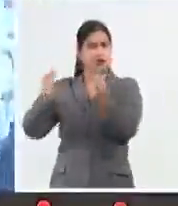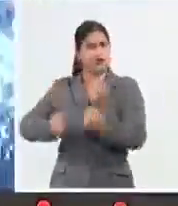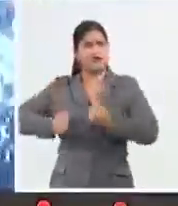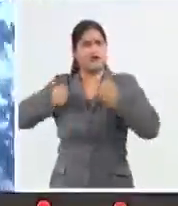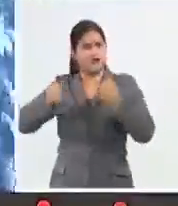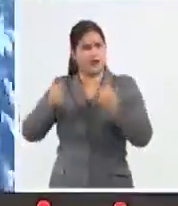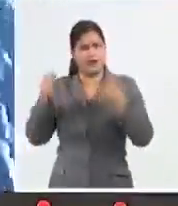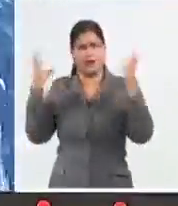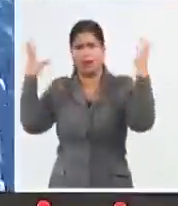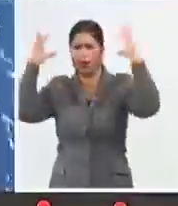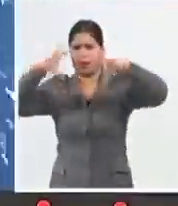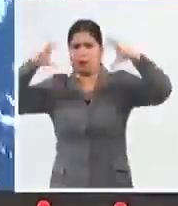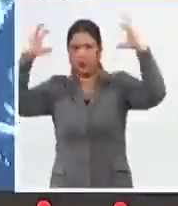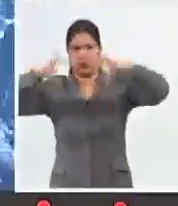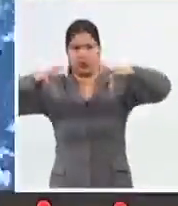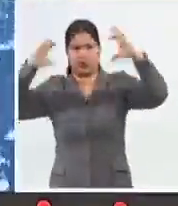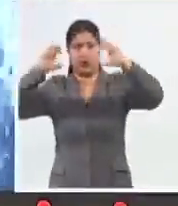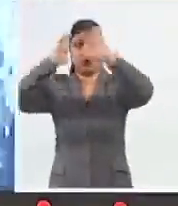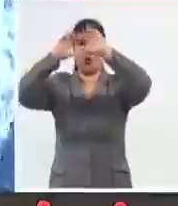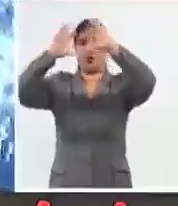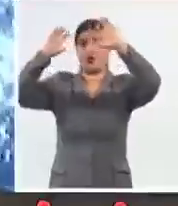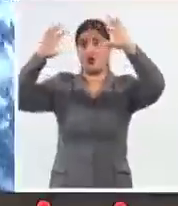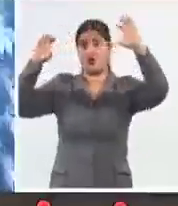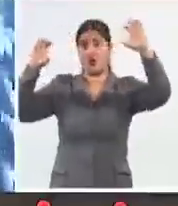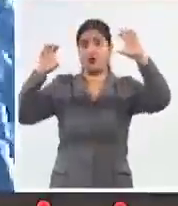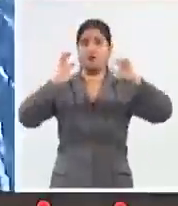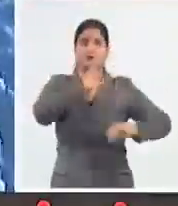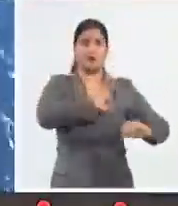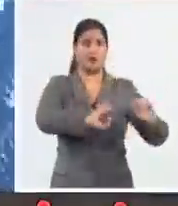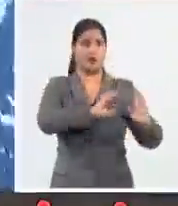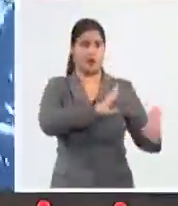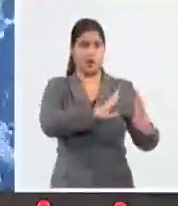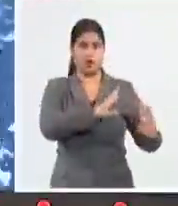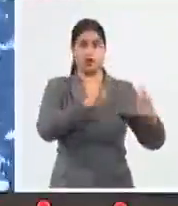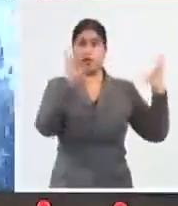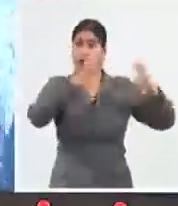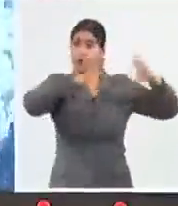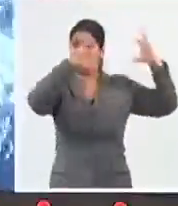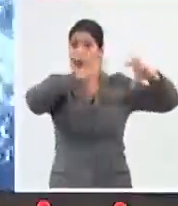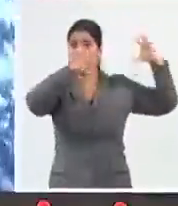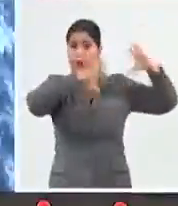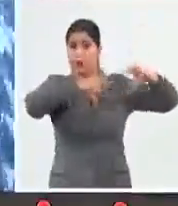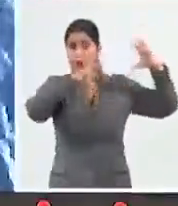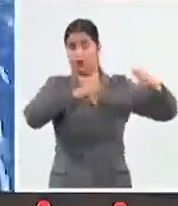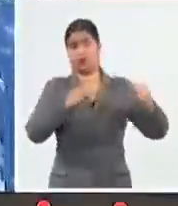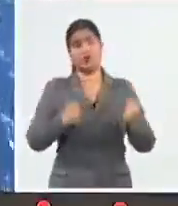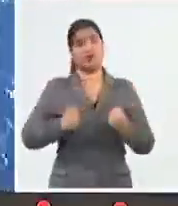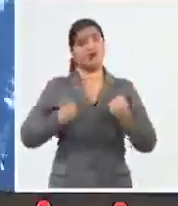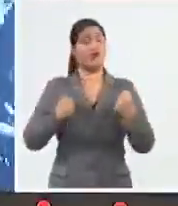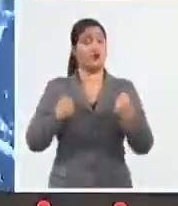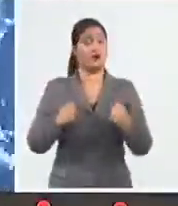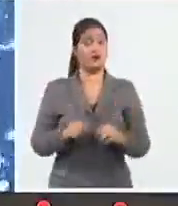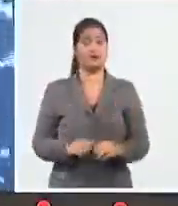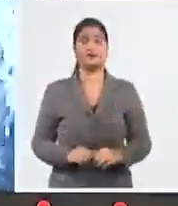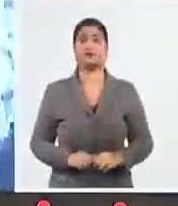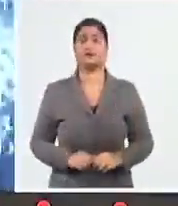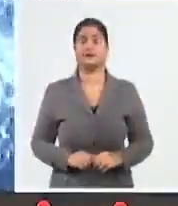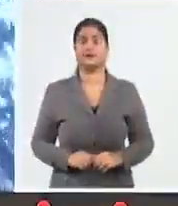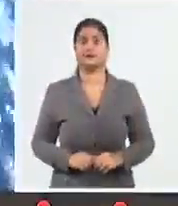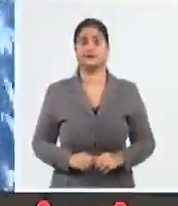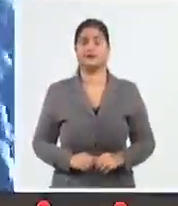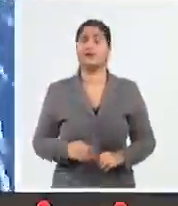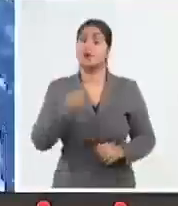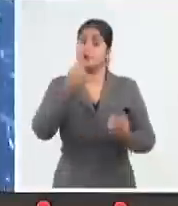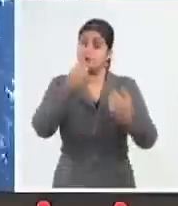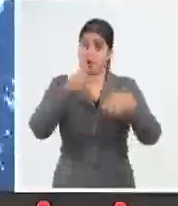occidente del país, pero también en el oriente se producen algunos chubascos en las bandas exteriores del sistema. Pudiera haber alguna tormenta